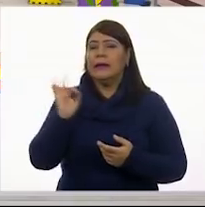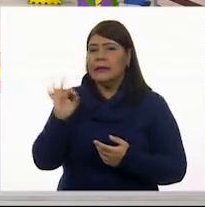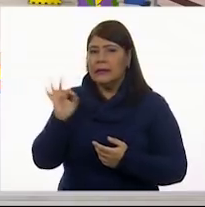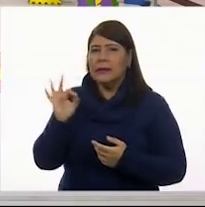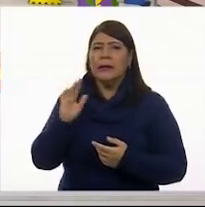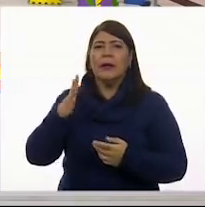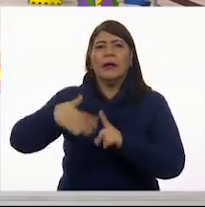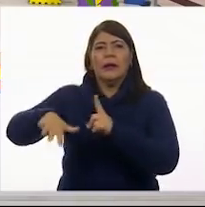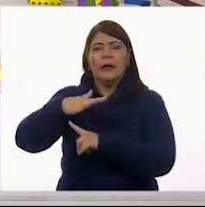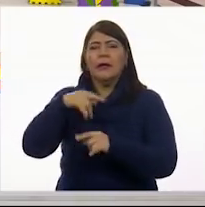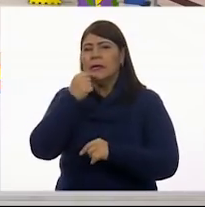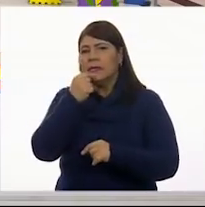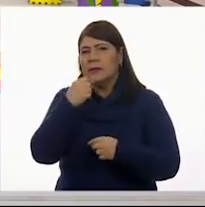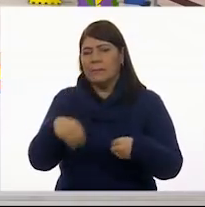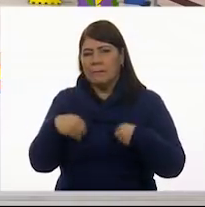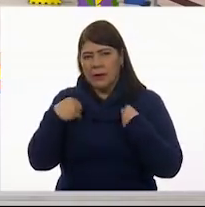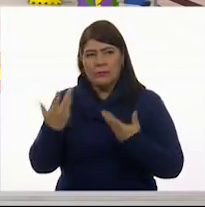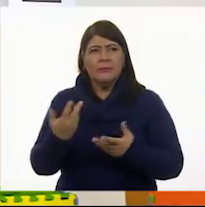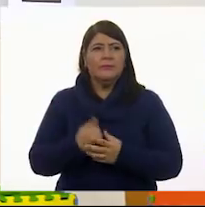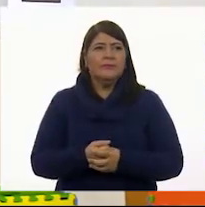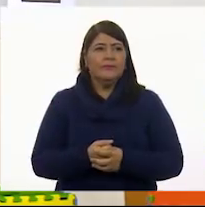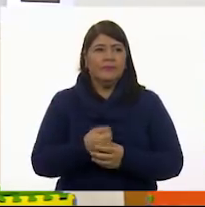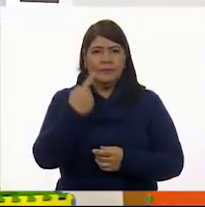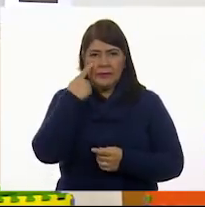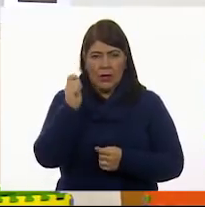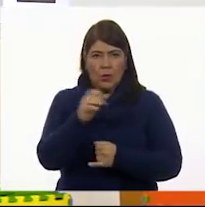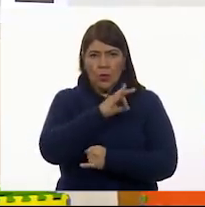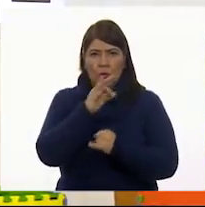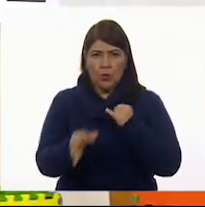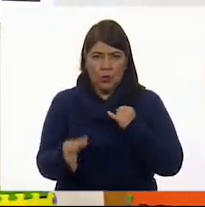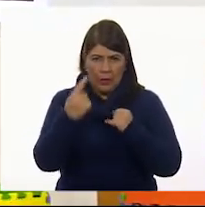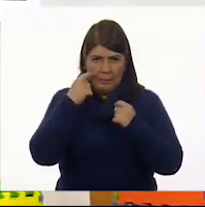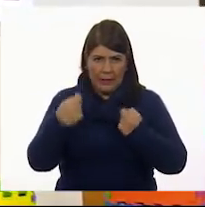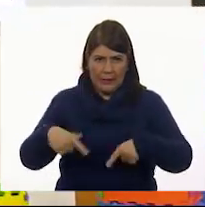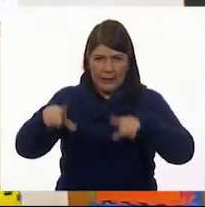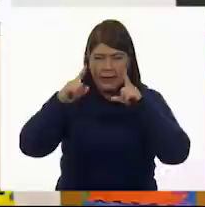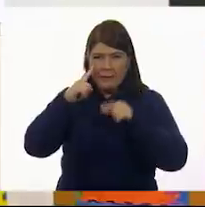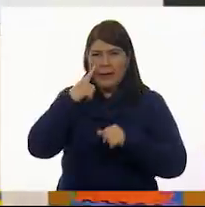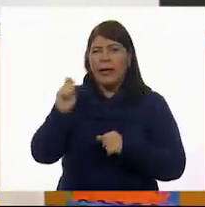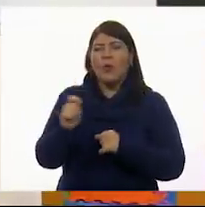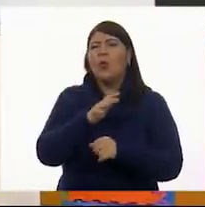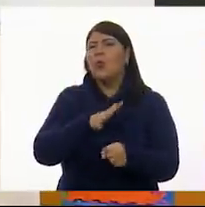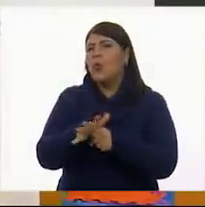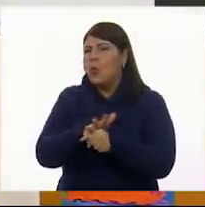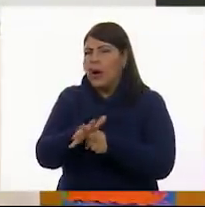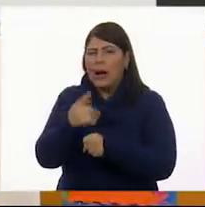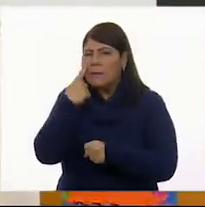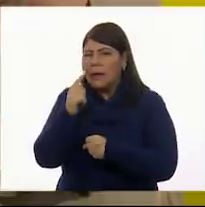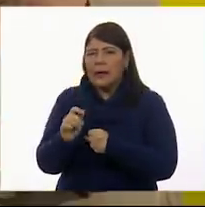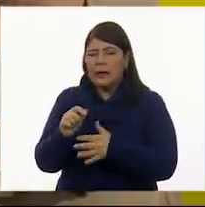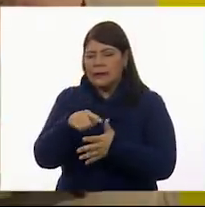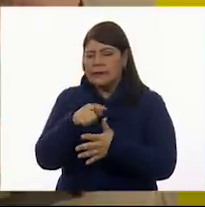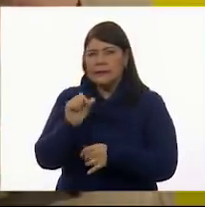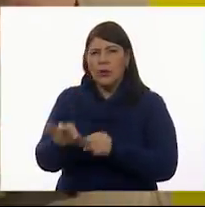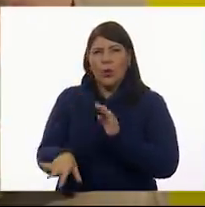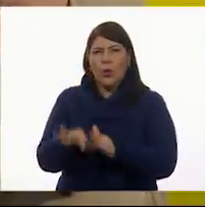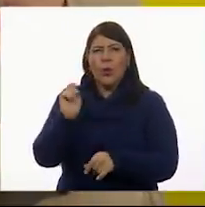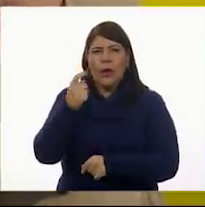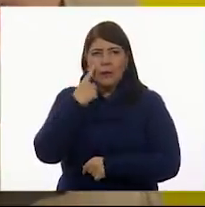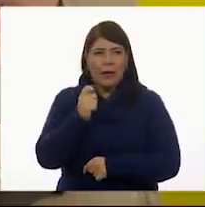posiblemente. También. Tenemos la última imagen. ¿Qué será Britza? ¿Qué es Britza? Lo más